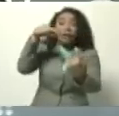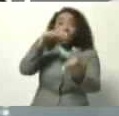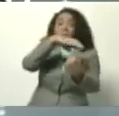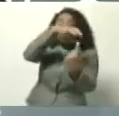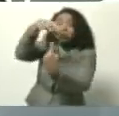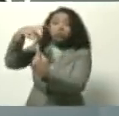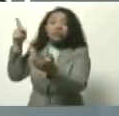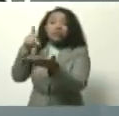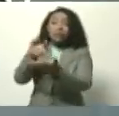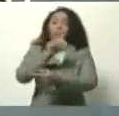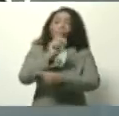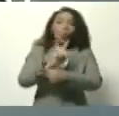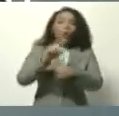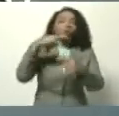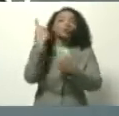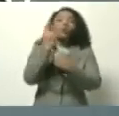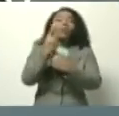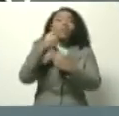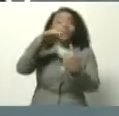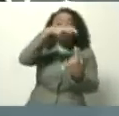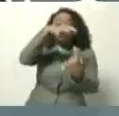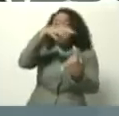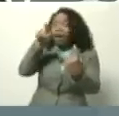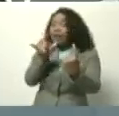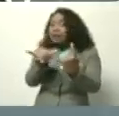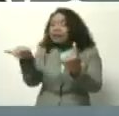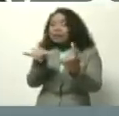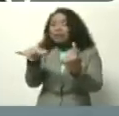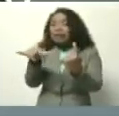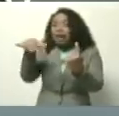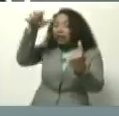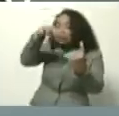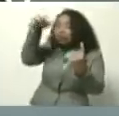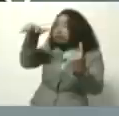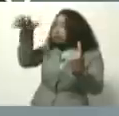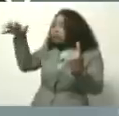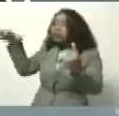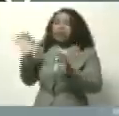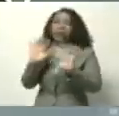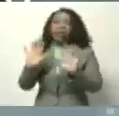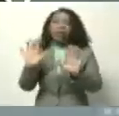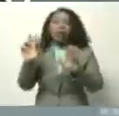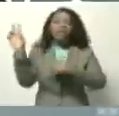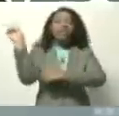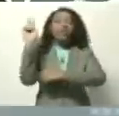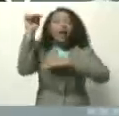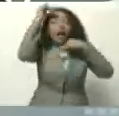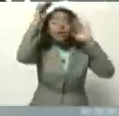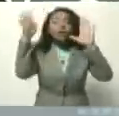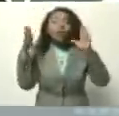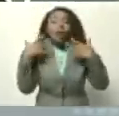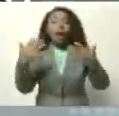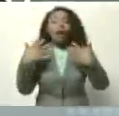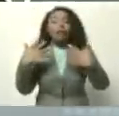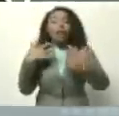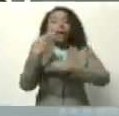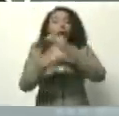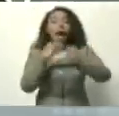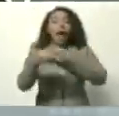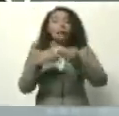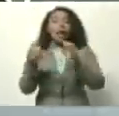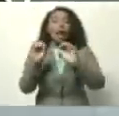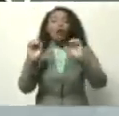potencial ciclón. Ustedes bien saben que Venezuela atiende las alertas que emite el organismo